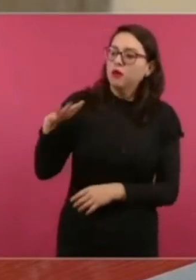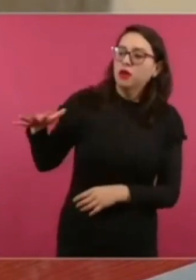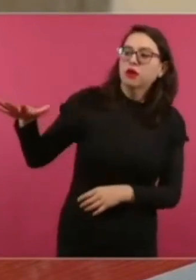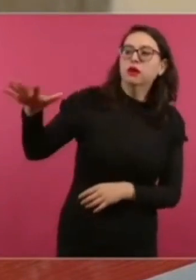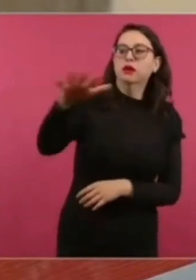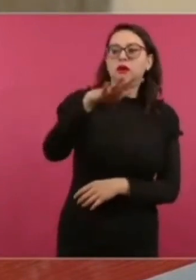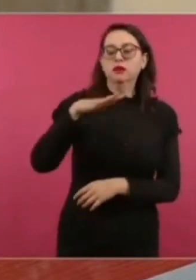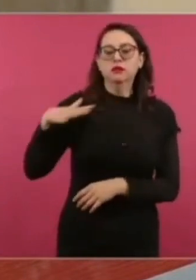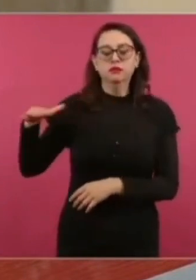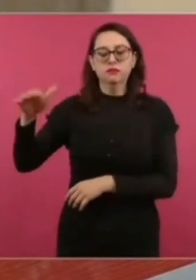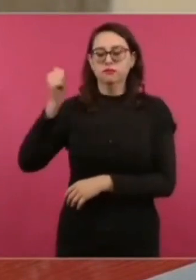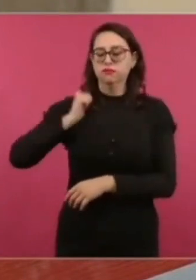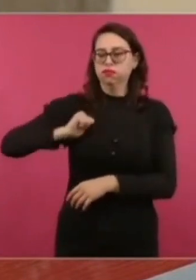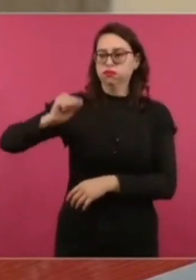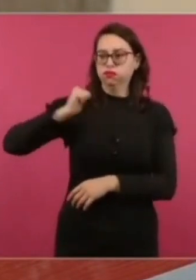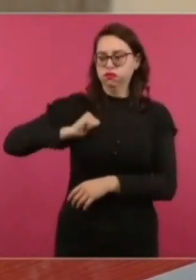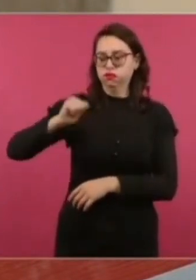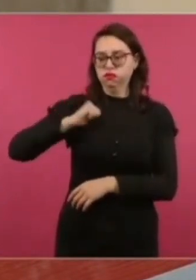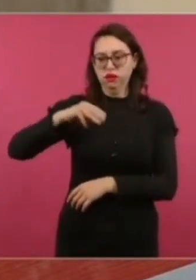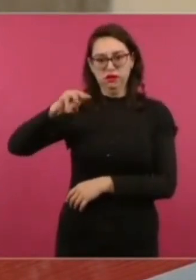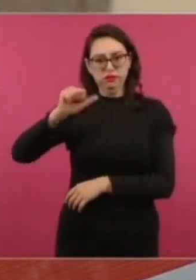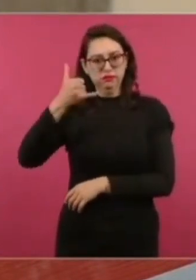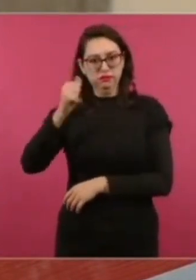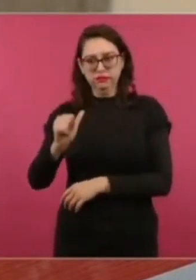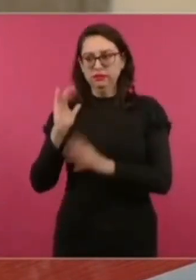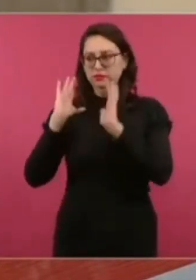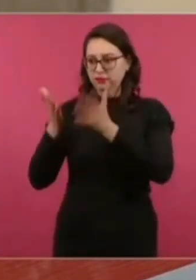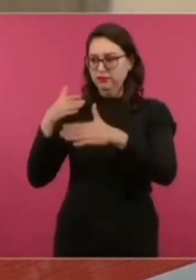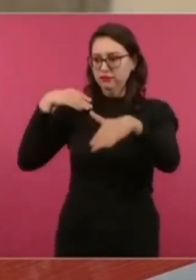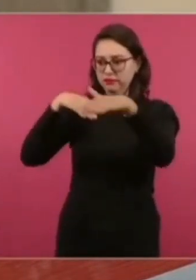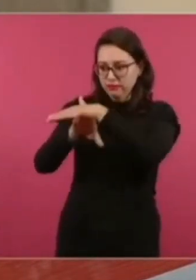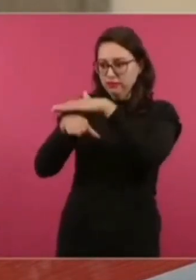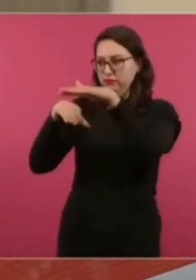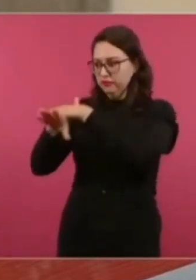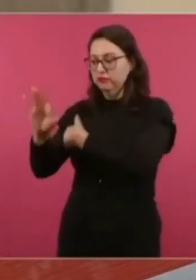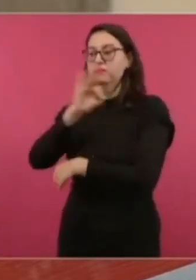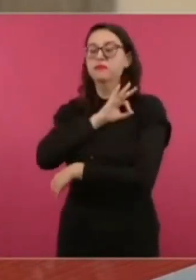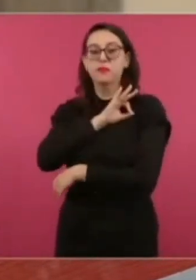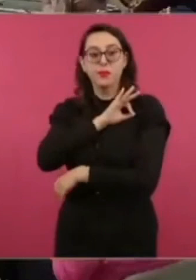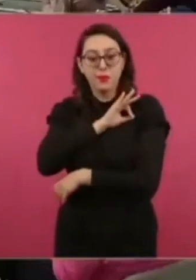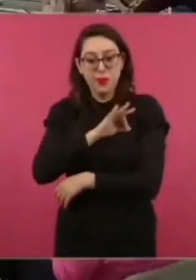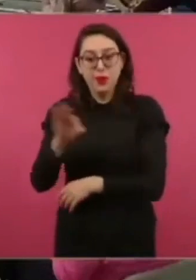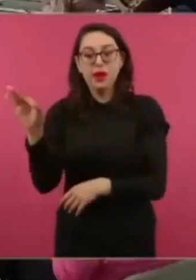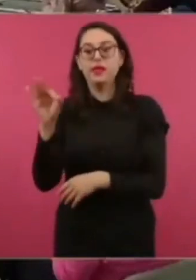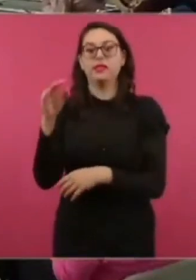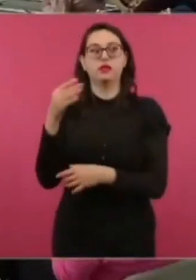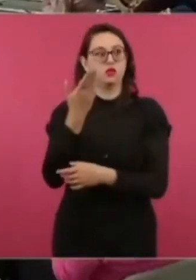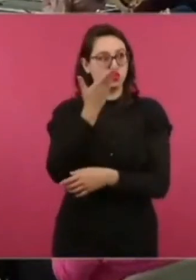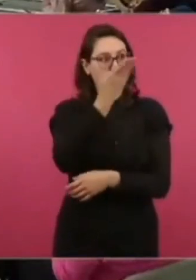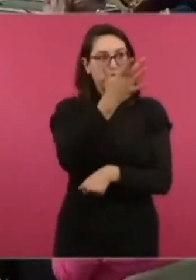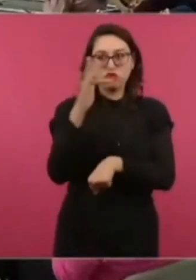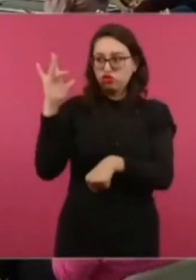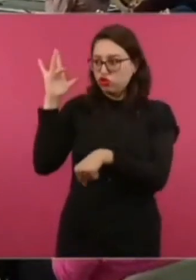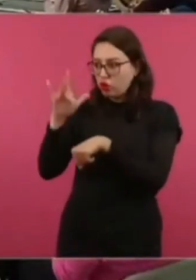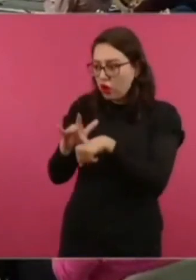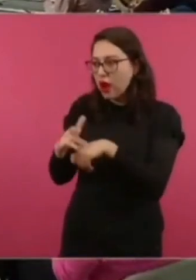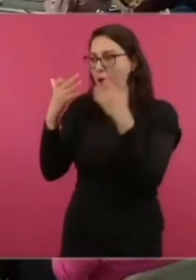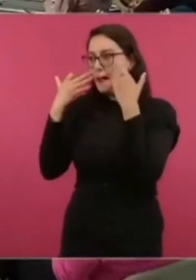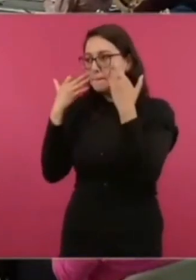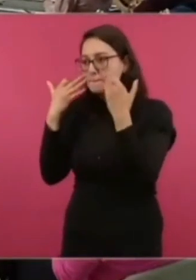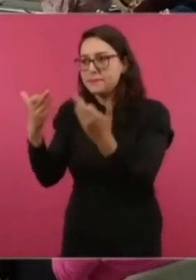de la gran civilización maya en el sureste que resume la historia, la cultura y el arte